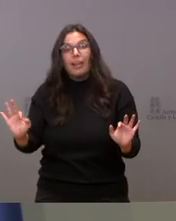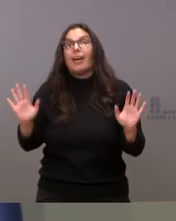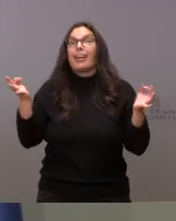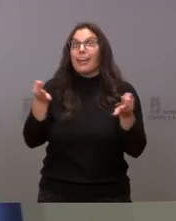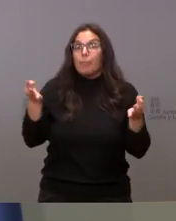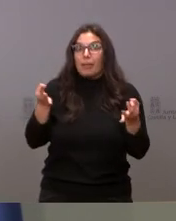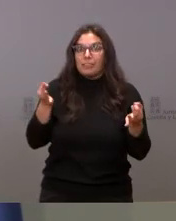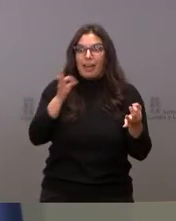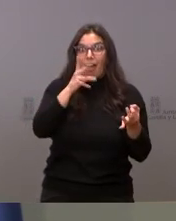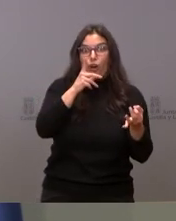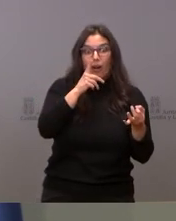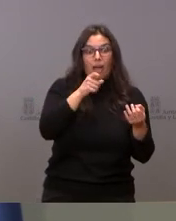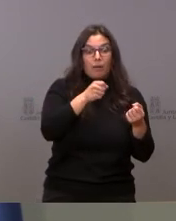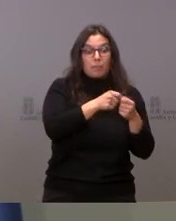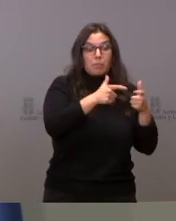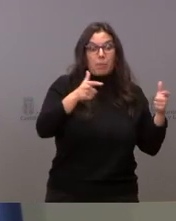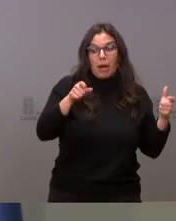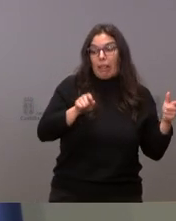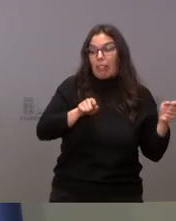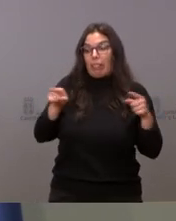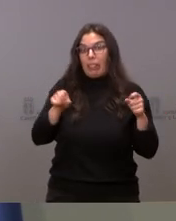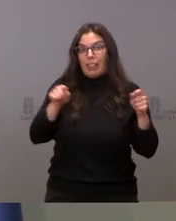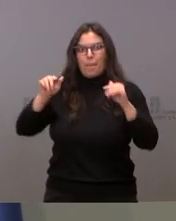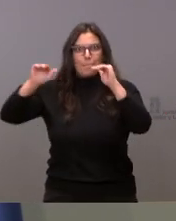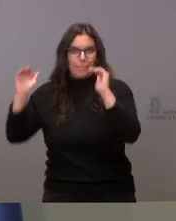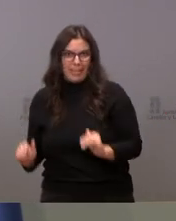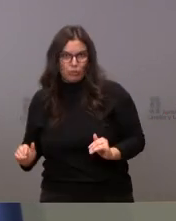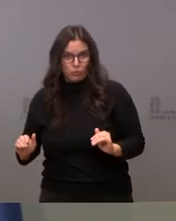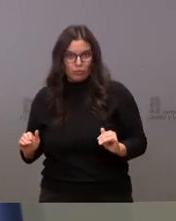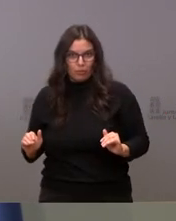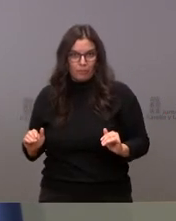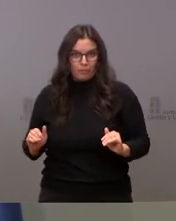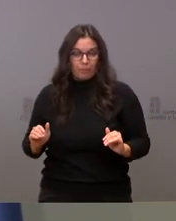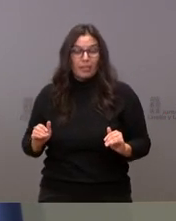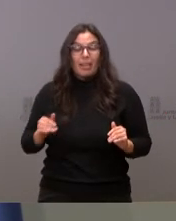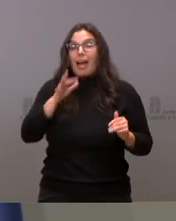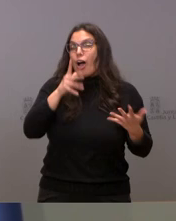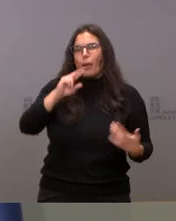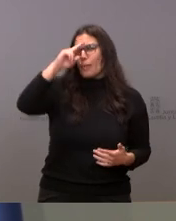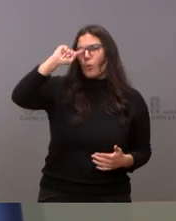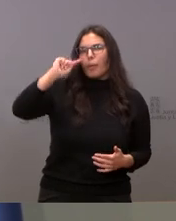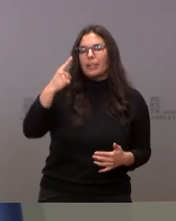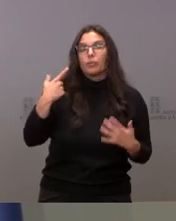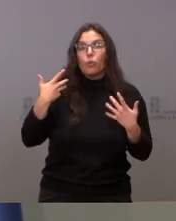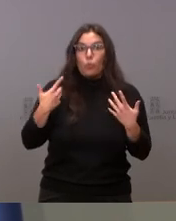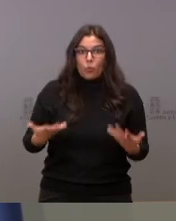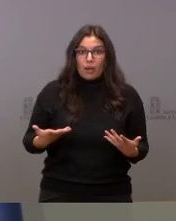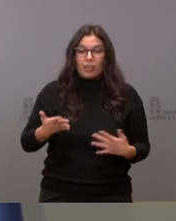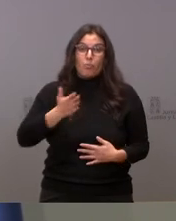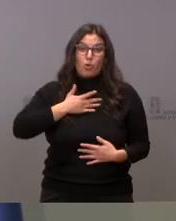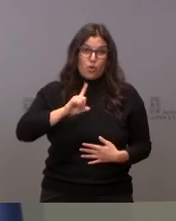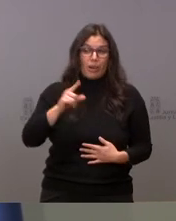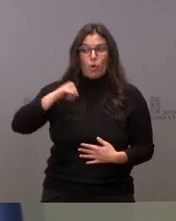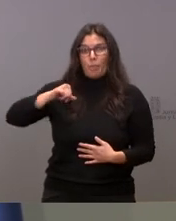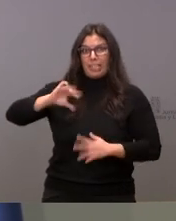multiplicador es mucho menor, es muchísimo menor. ¿Qué es lo que nos preocupa ahora esencialmente? Que no se produzca la saturación